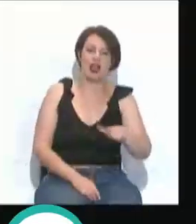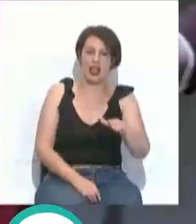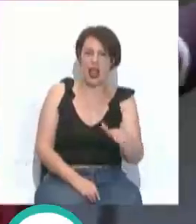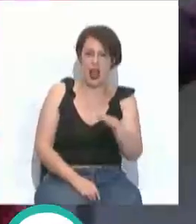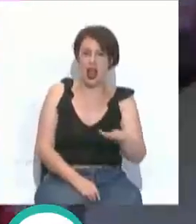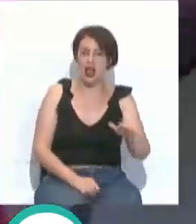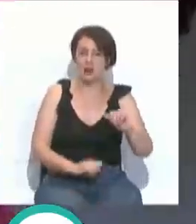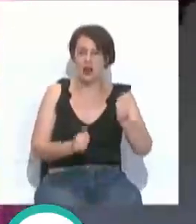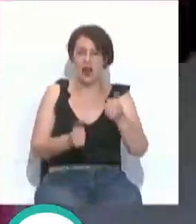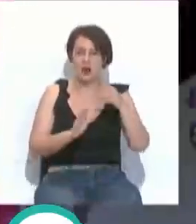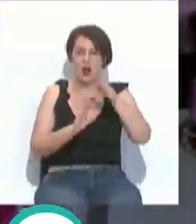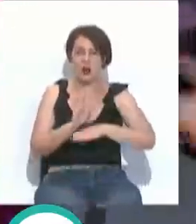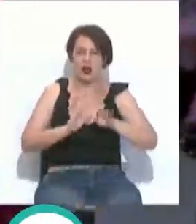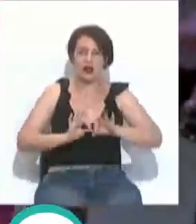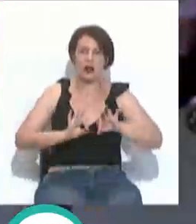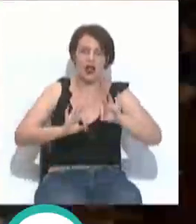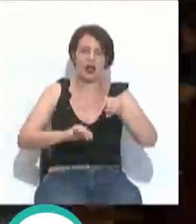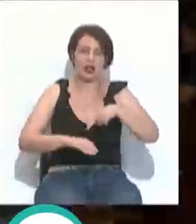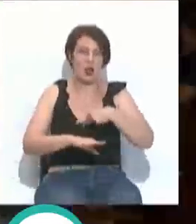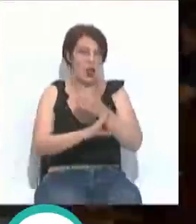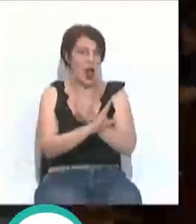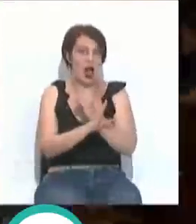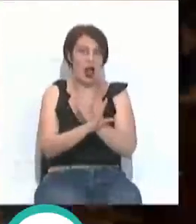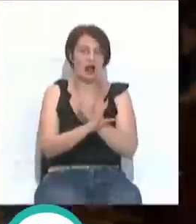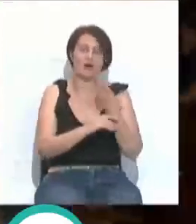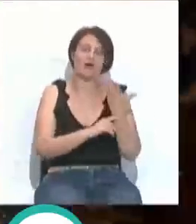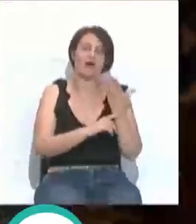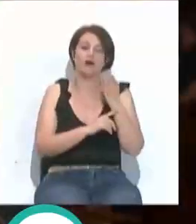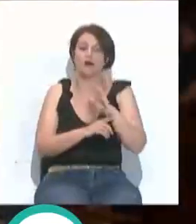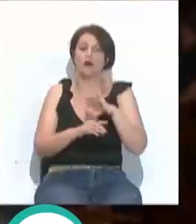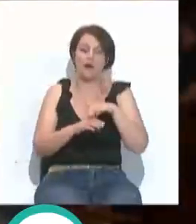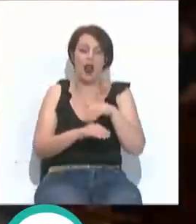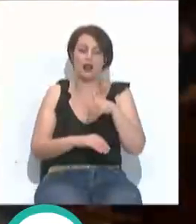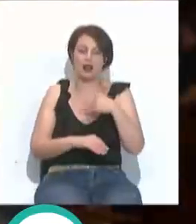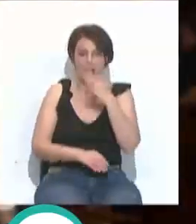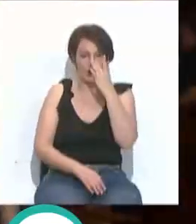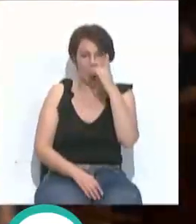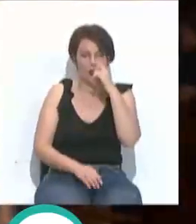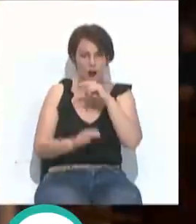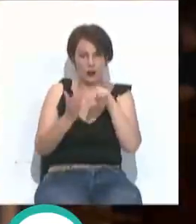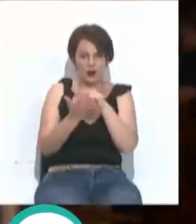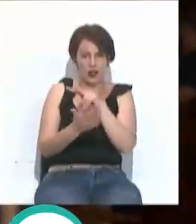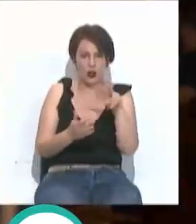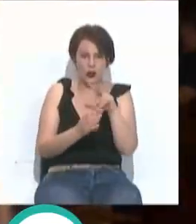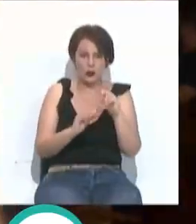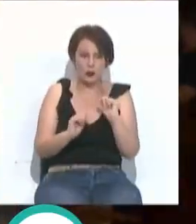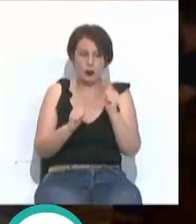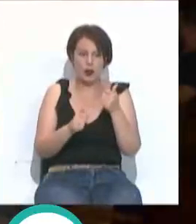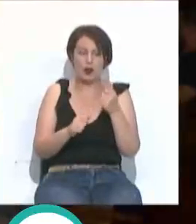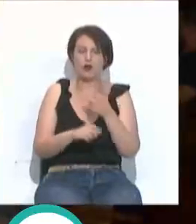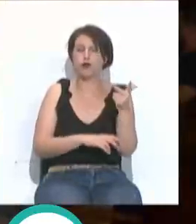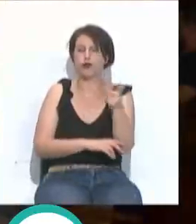iniciándose la programación especial que esta casa, Onda Cádiz, les ofrecerá para este Carnaval 2022. Un arranque de las